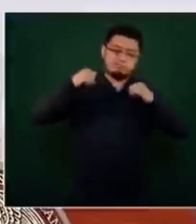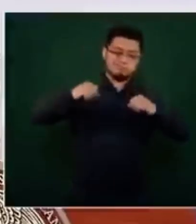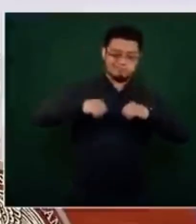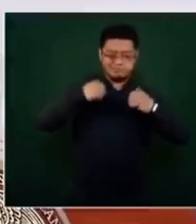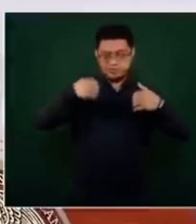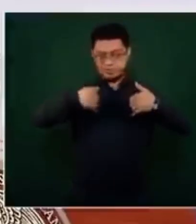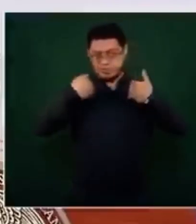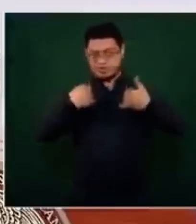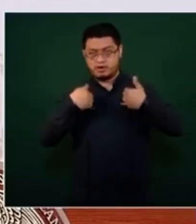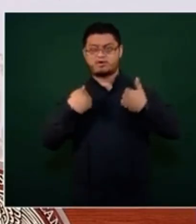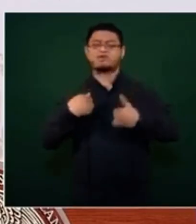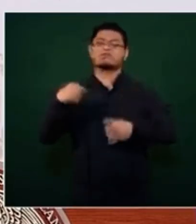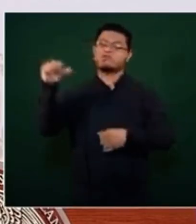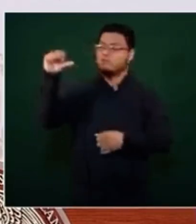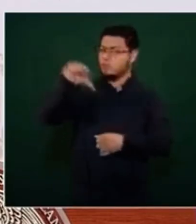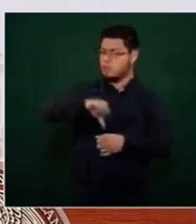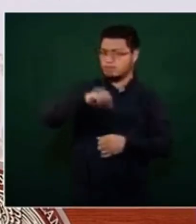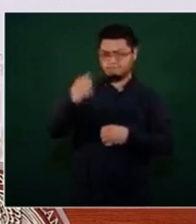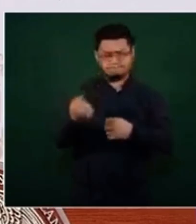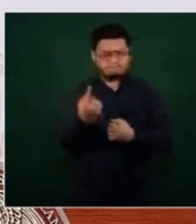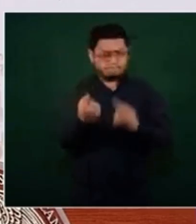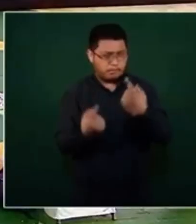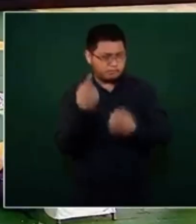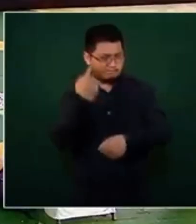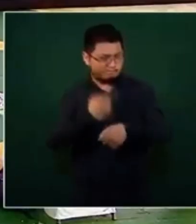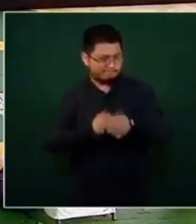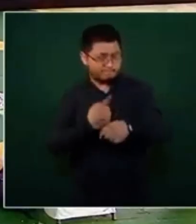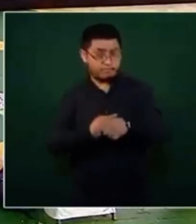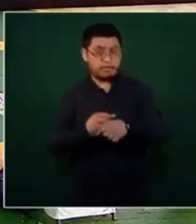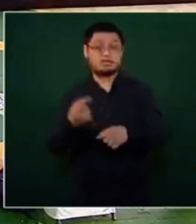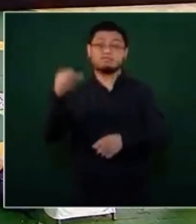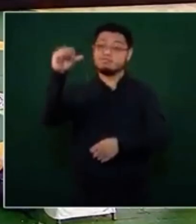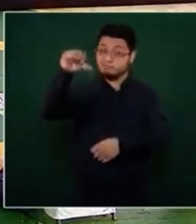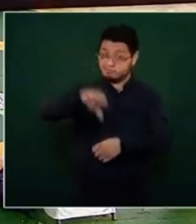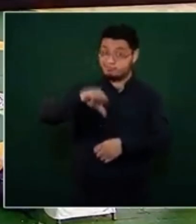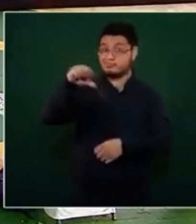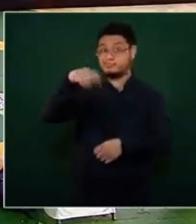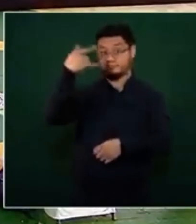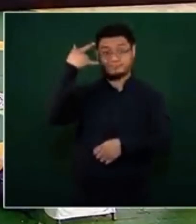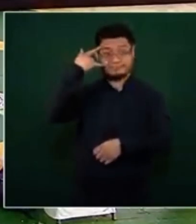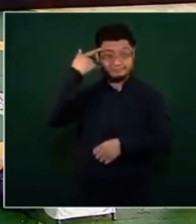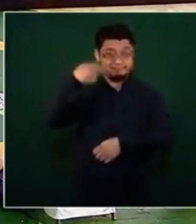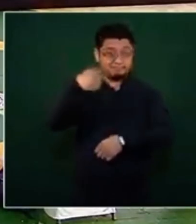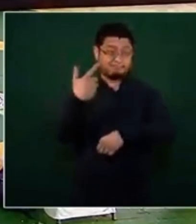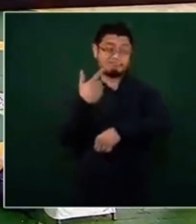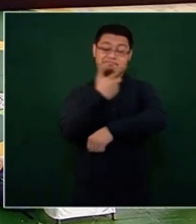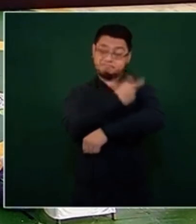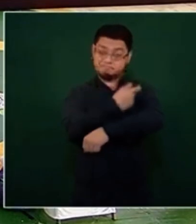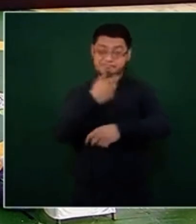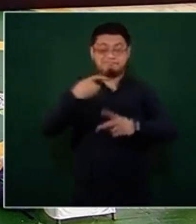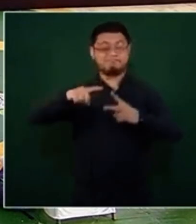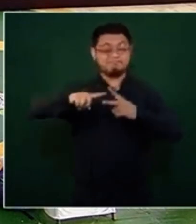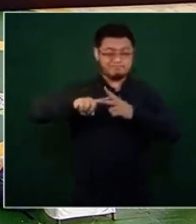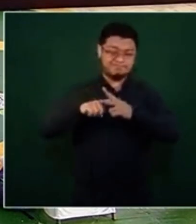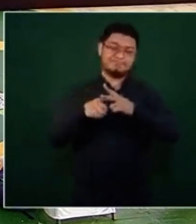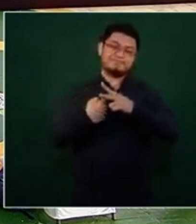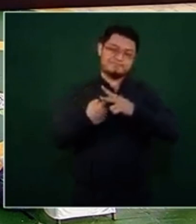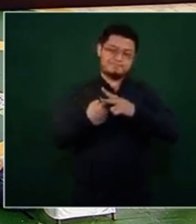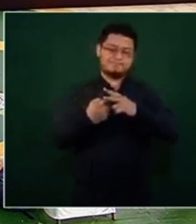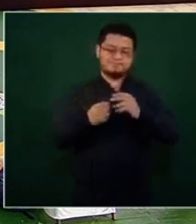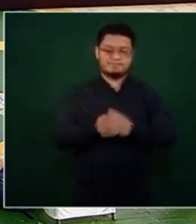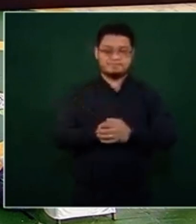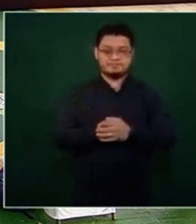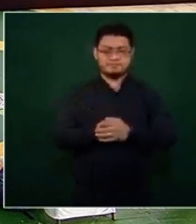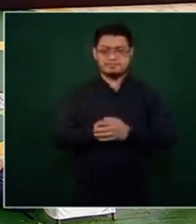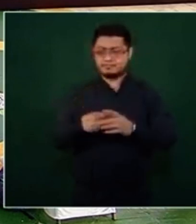comorbilidades. Hoy precisamente inicia en Campeche la vacunación a este segmento de edad. Todo este operativo